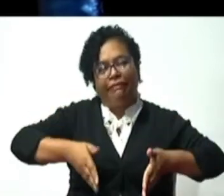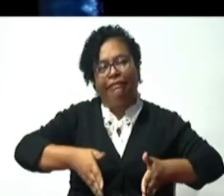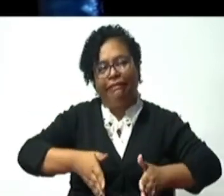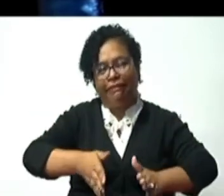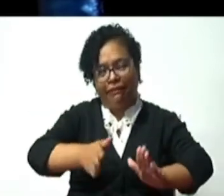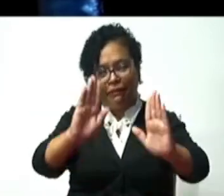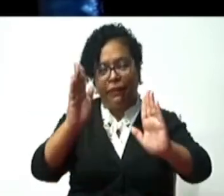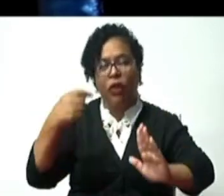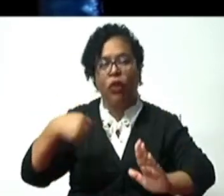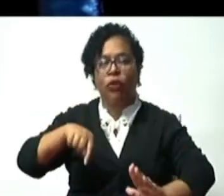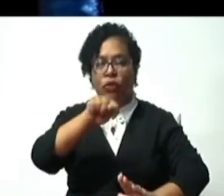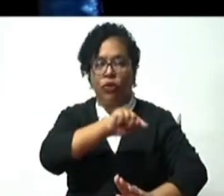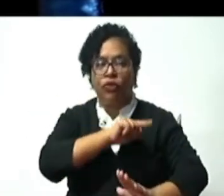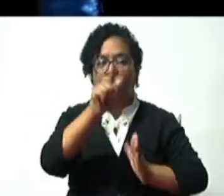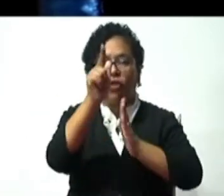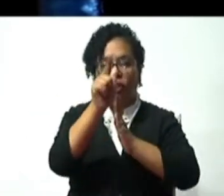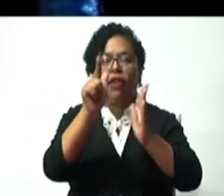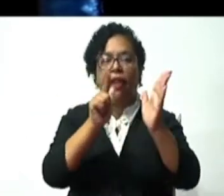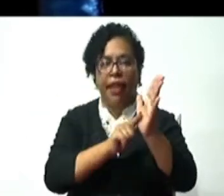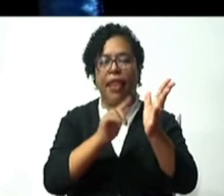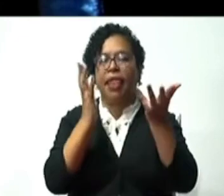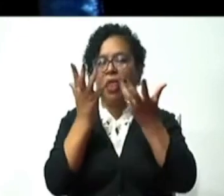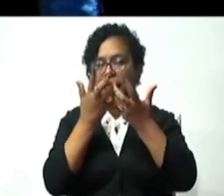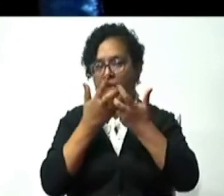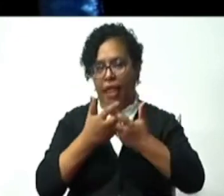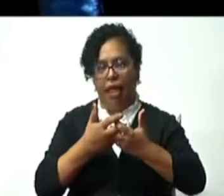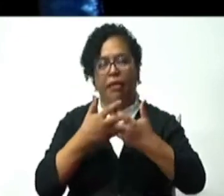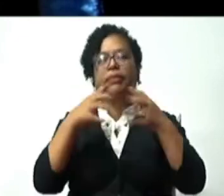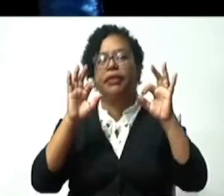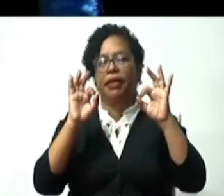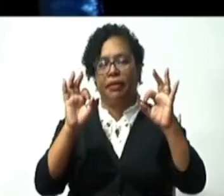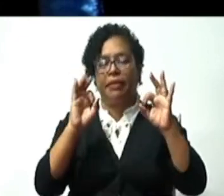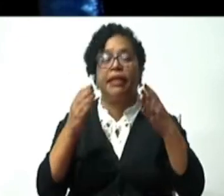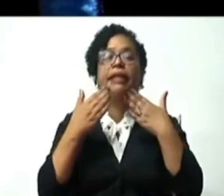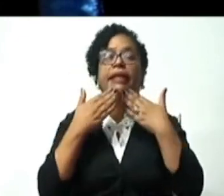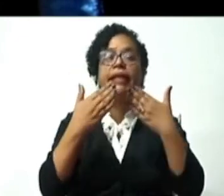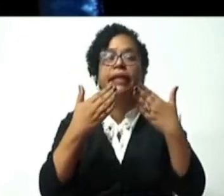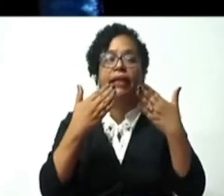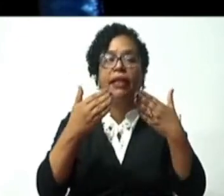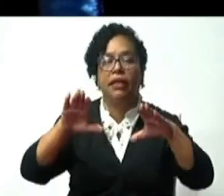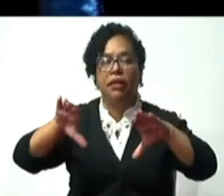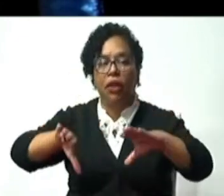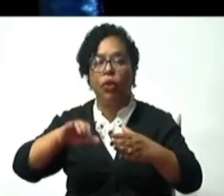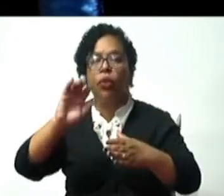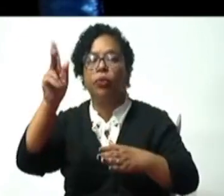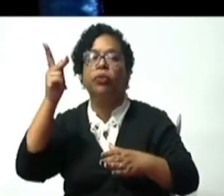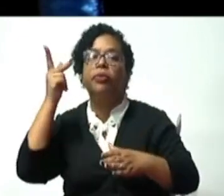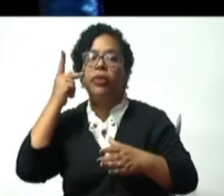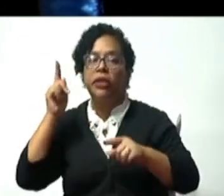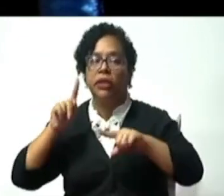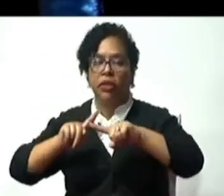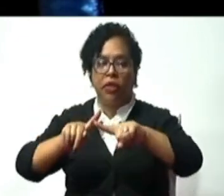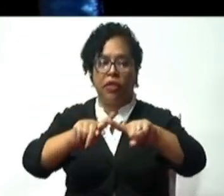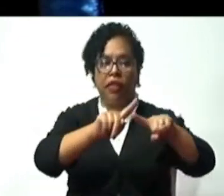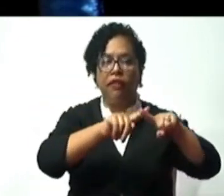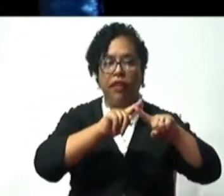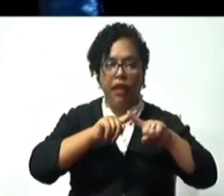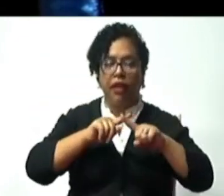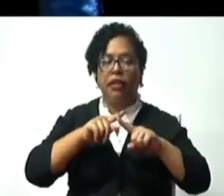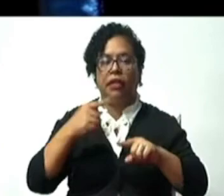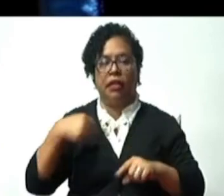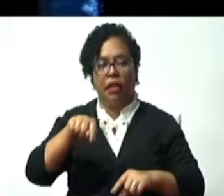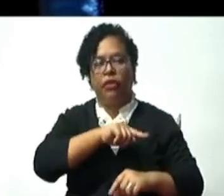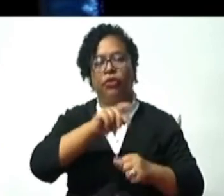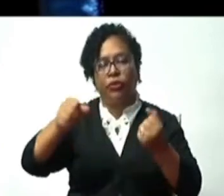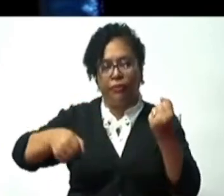informar eso y agradecer nuevamente a todos los partidos que presentaron por escrito a la Junta Central Electoral su apoyo a esta solicitud.